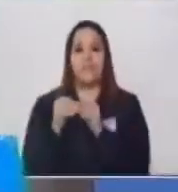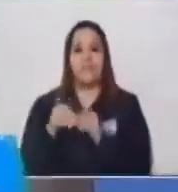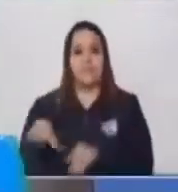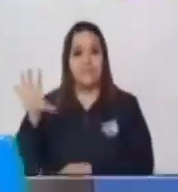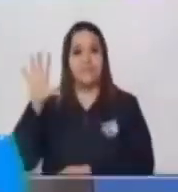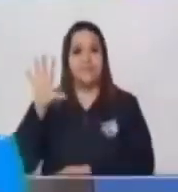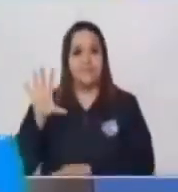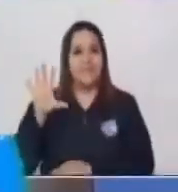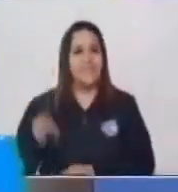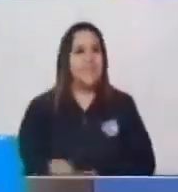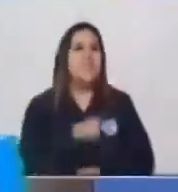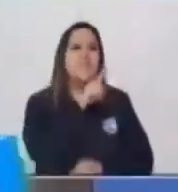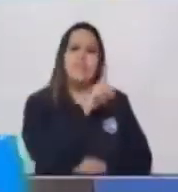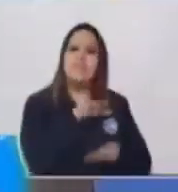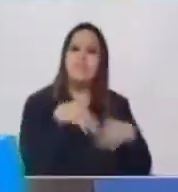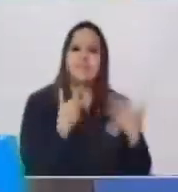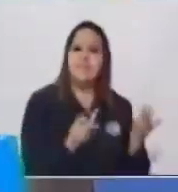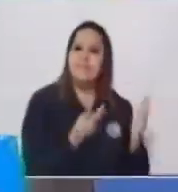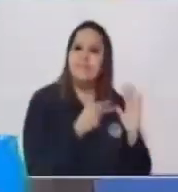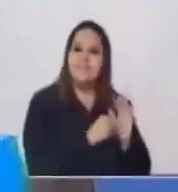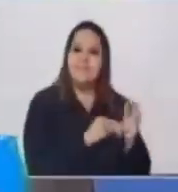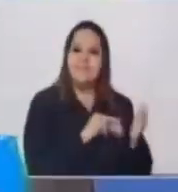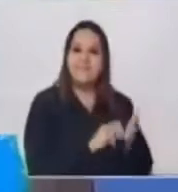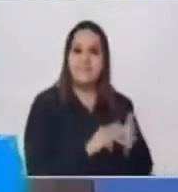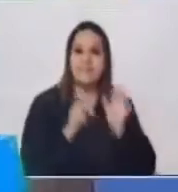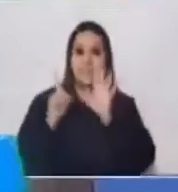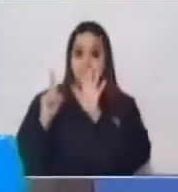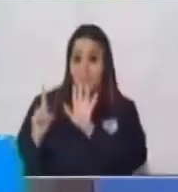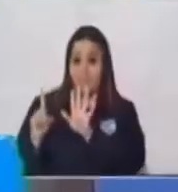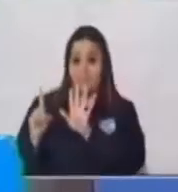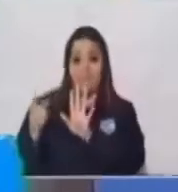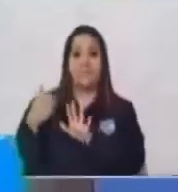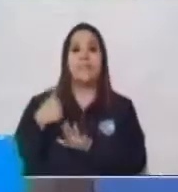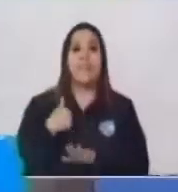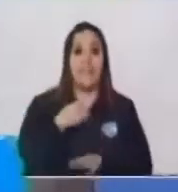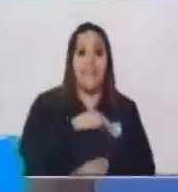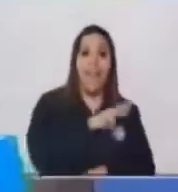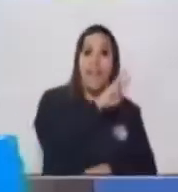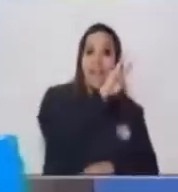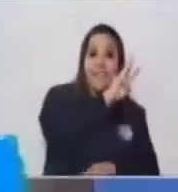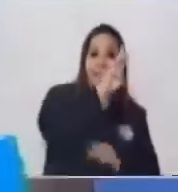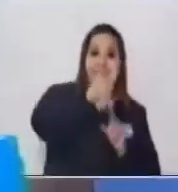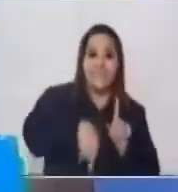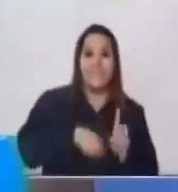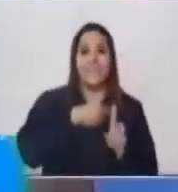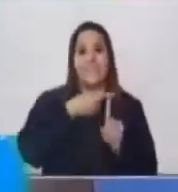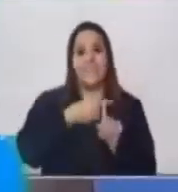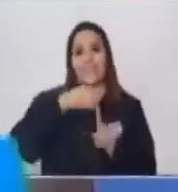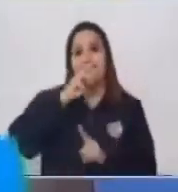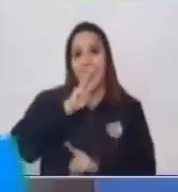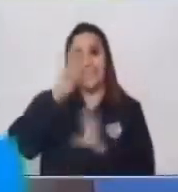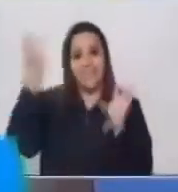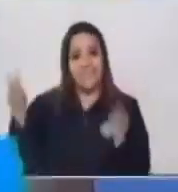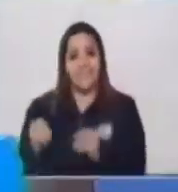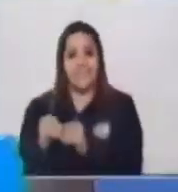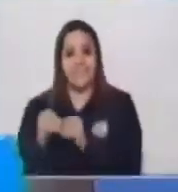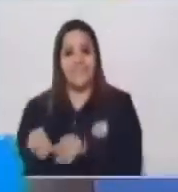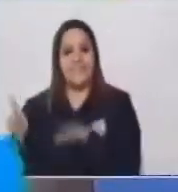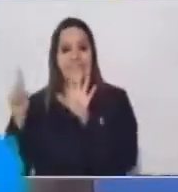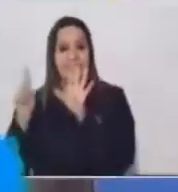¿Quién eres tú? Yo soy el 6 3 más 3 es igual a 6